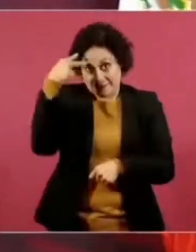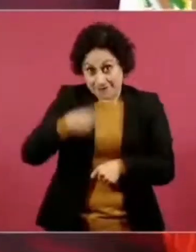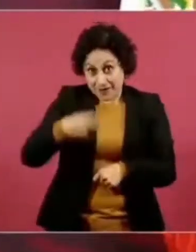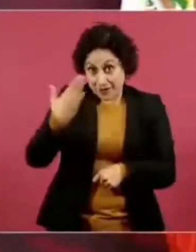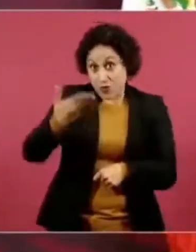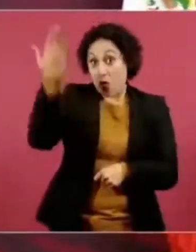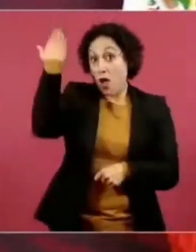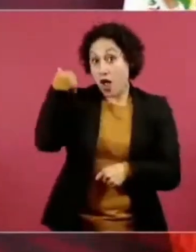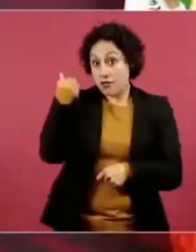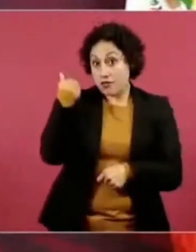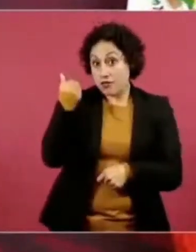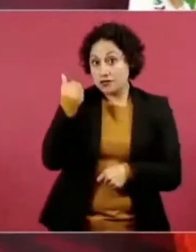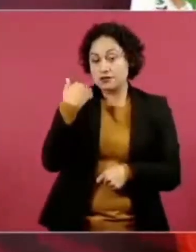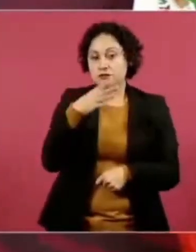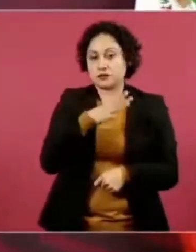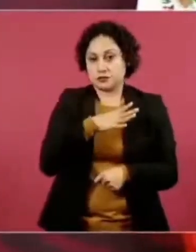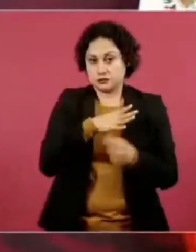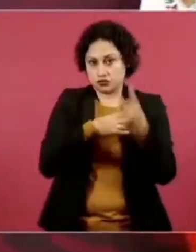e impunidad.